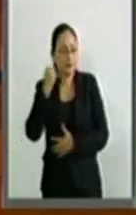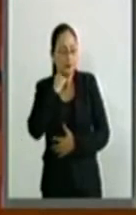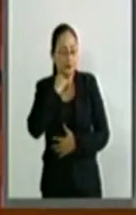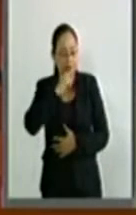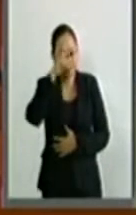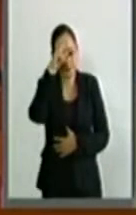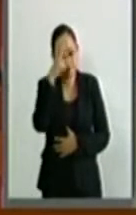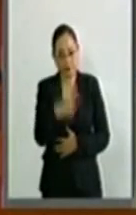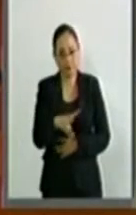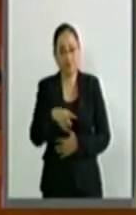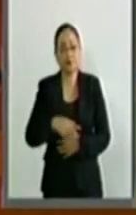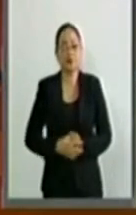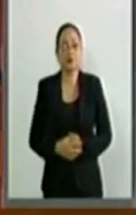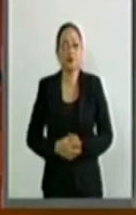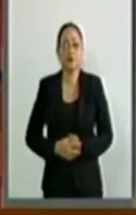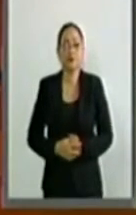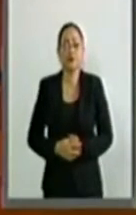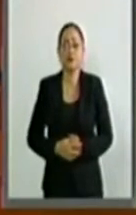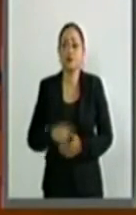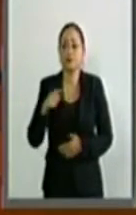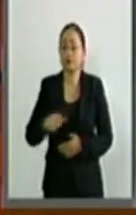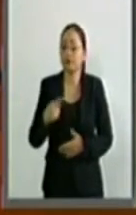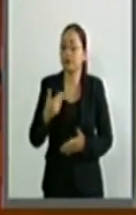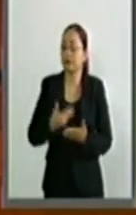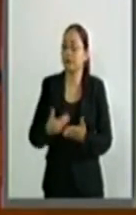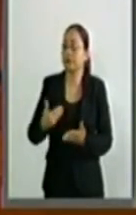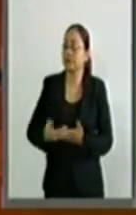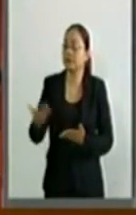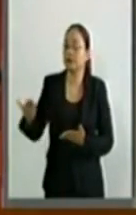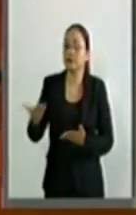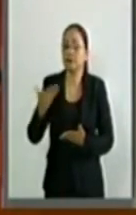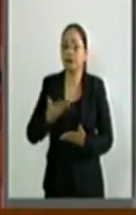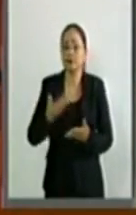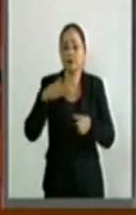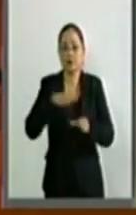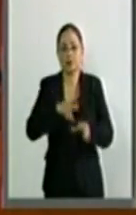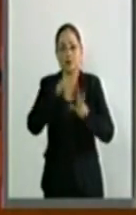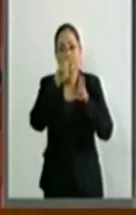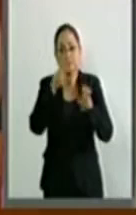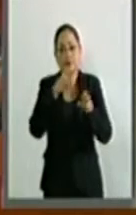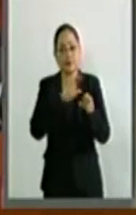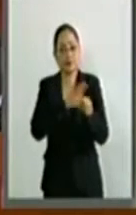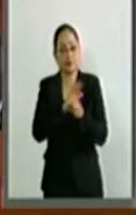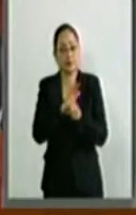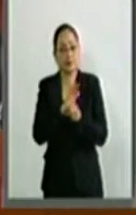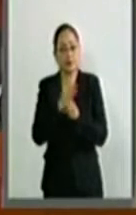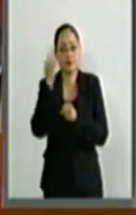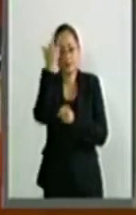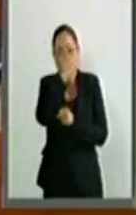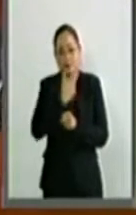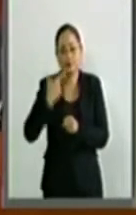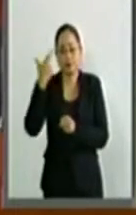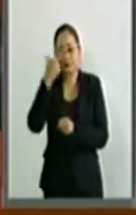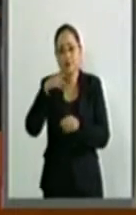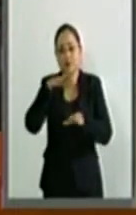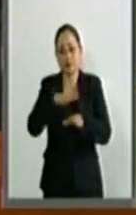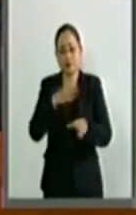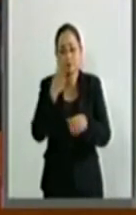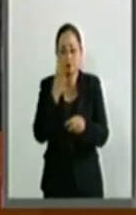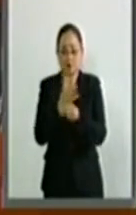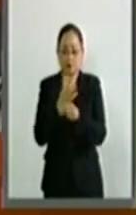República, ahora en ocasión del análisis del cuarto informe de gobierno